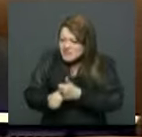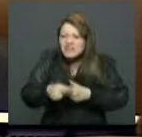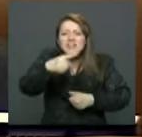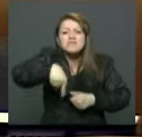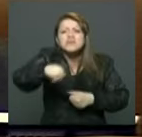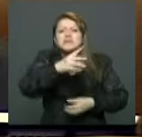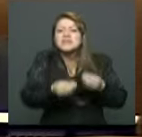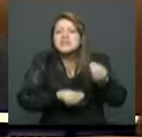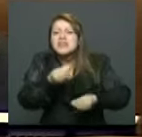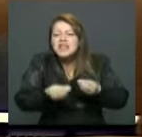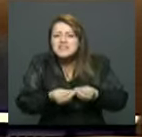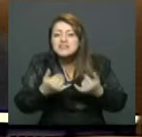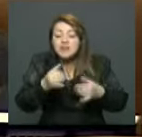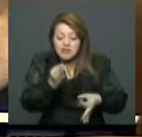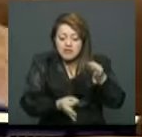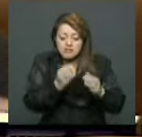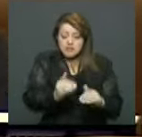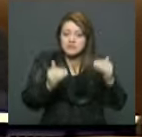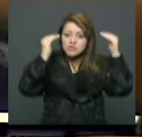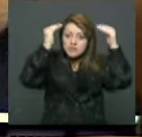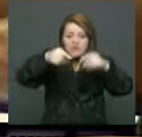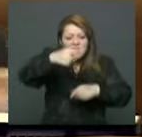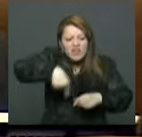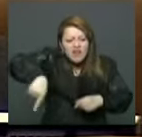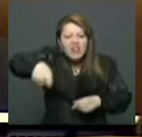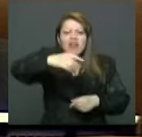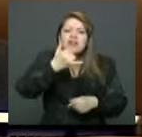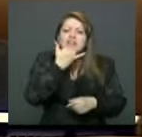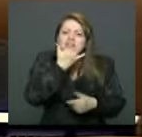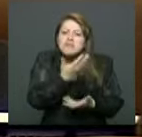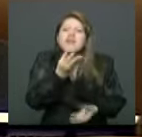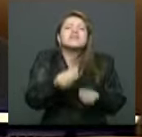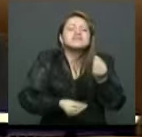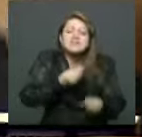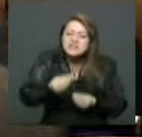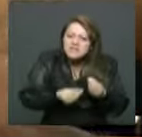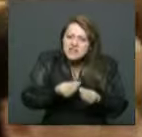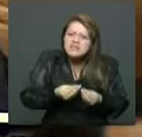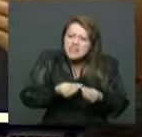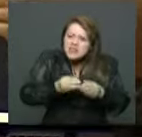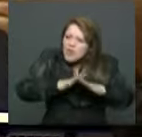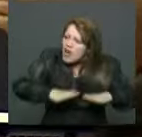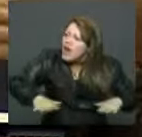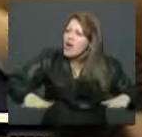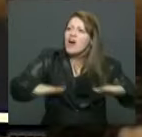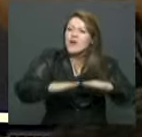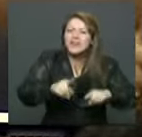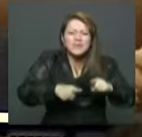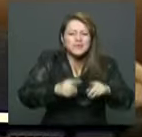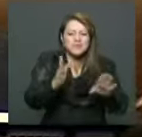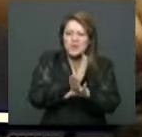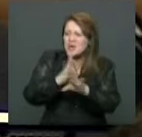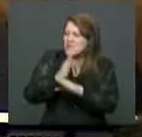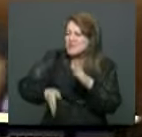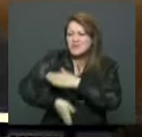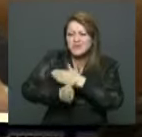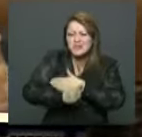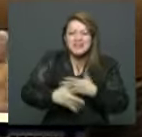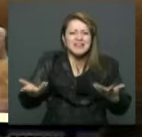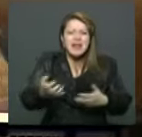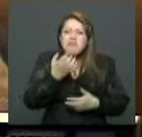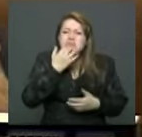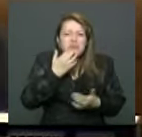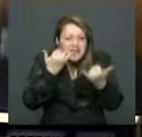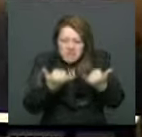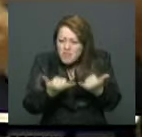a algunos magistrados, porque genera dentro de toda esta dinámica prácticas perversas, por ejemplo, como la que se puede